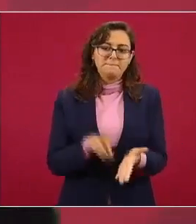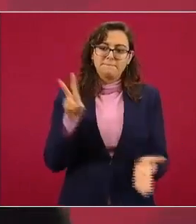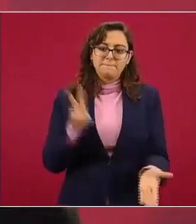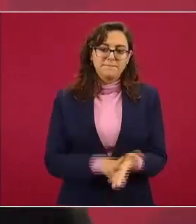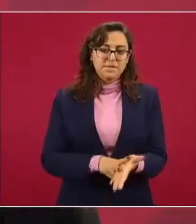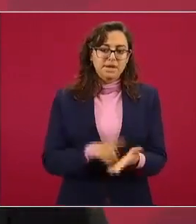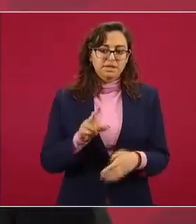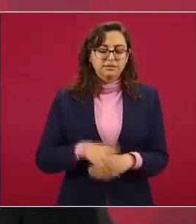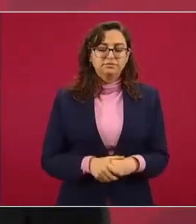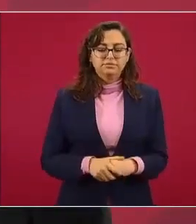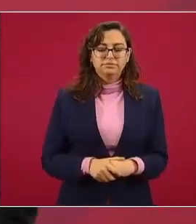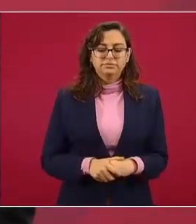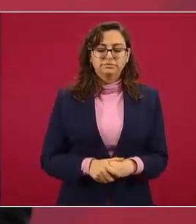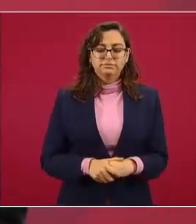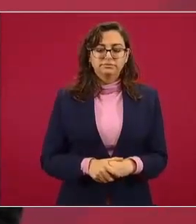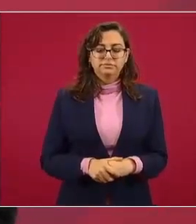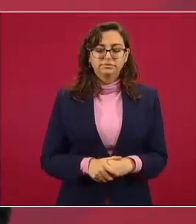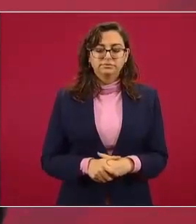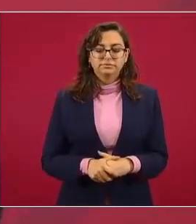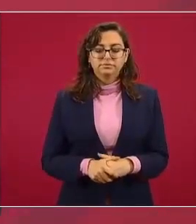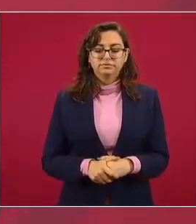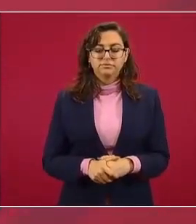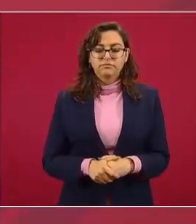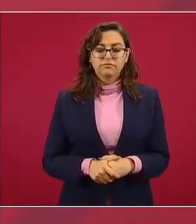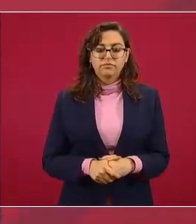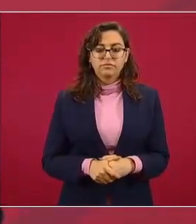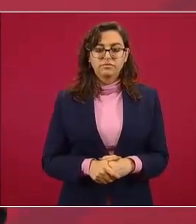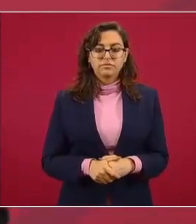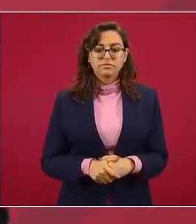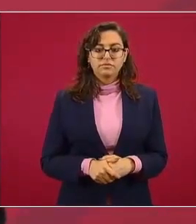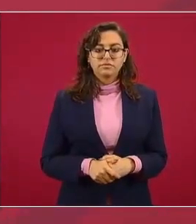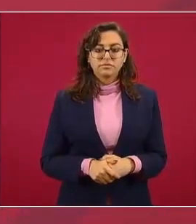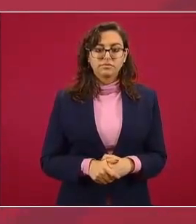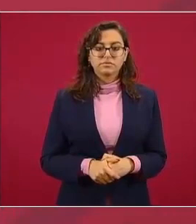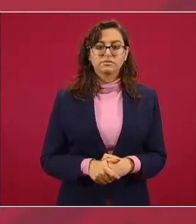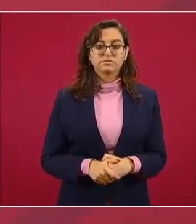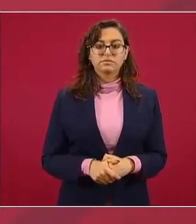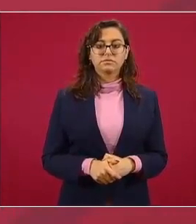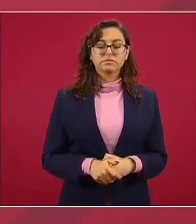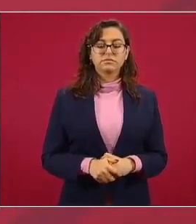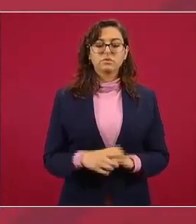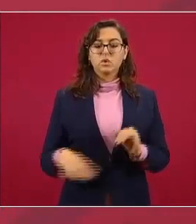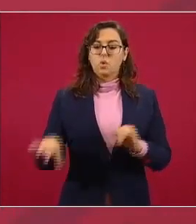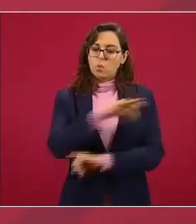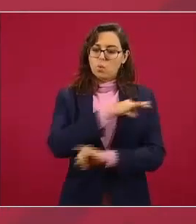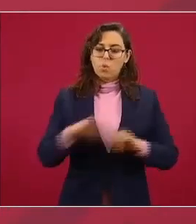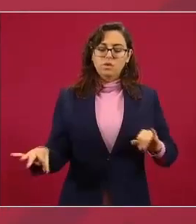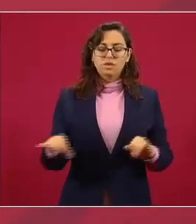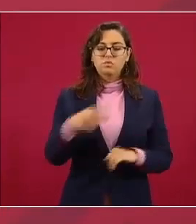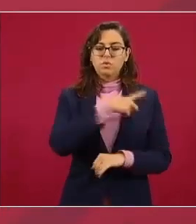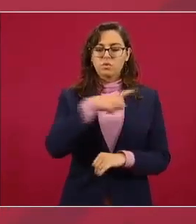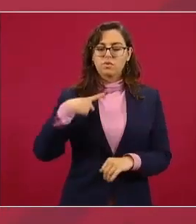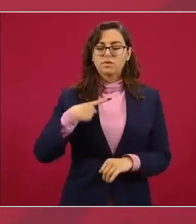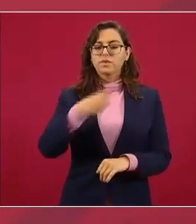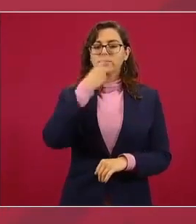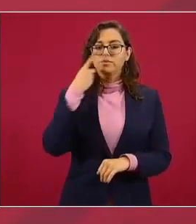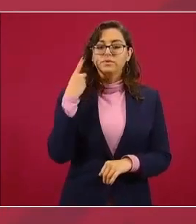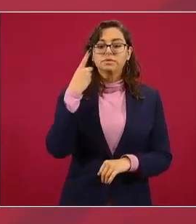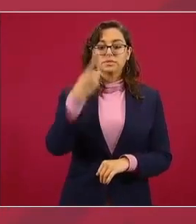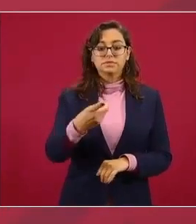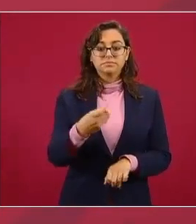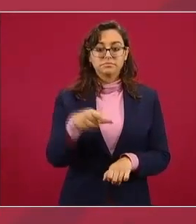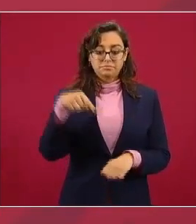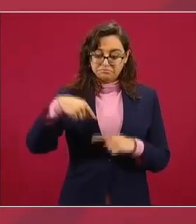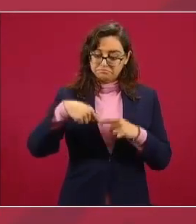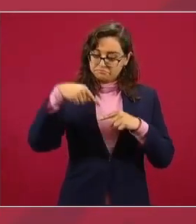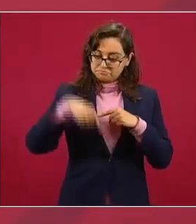es lo que está diciendo y si ustedes me permiten y termino este comentario esto establece un precedente